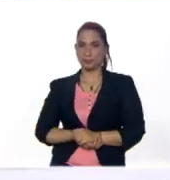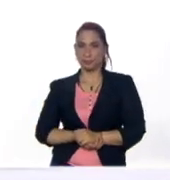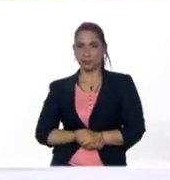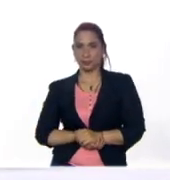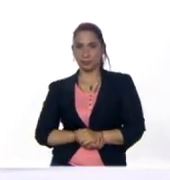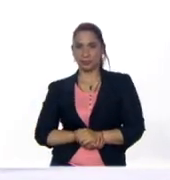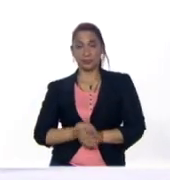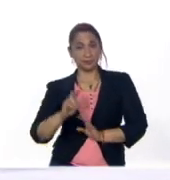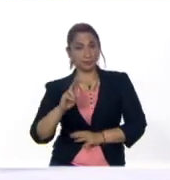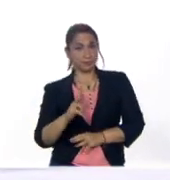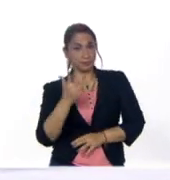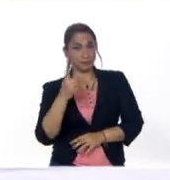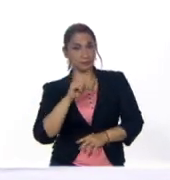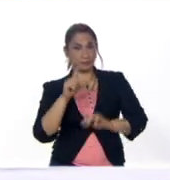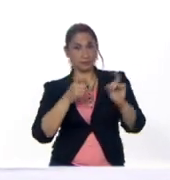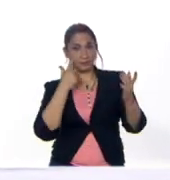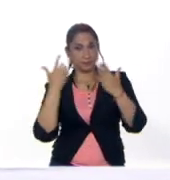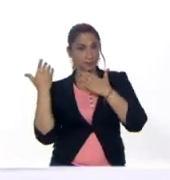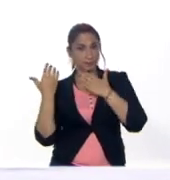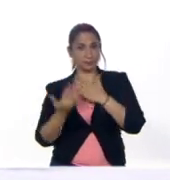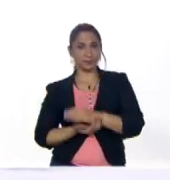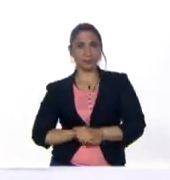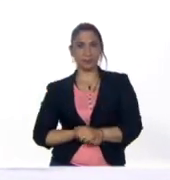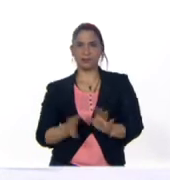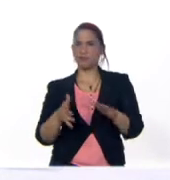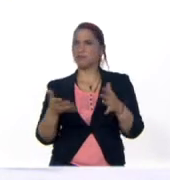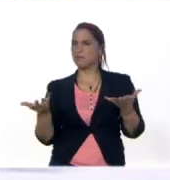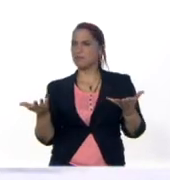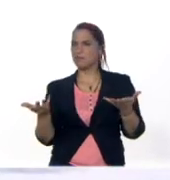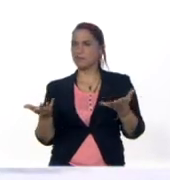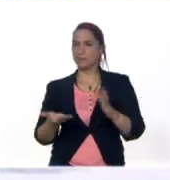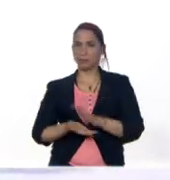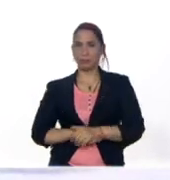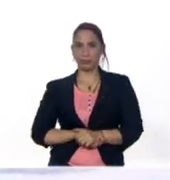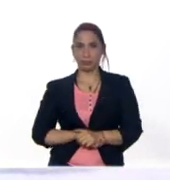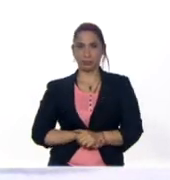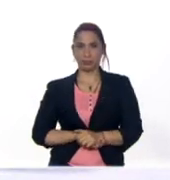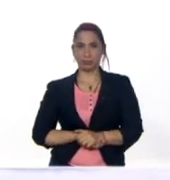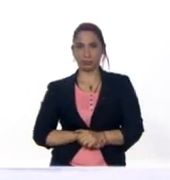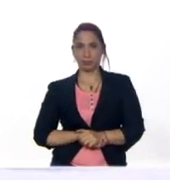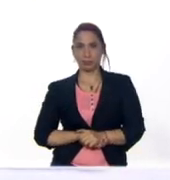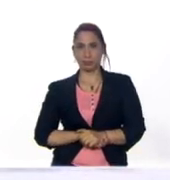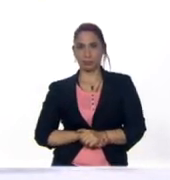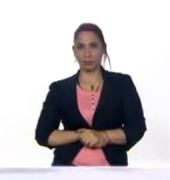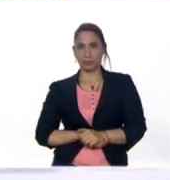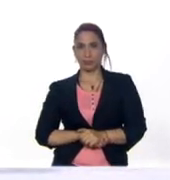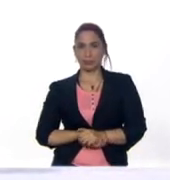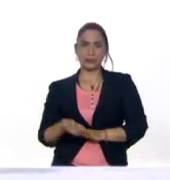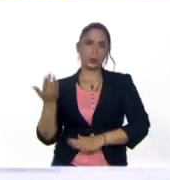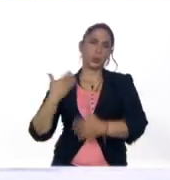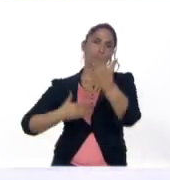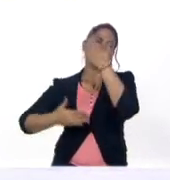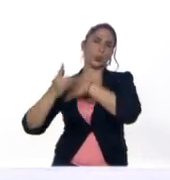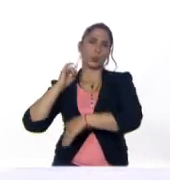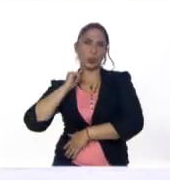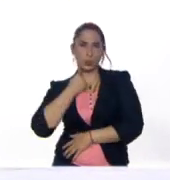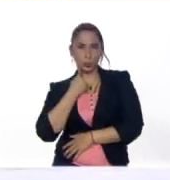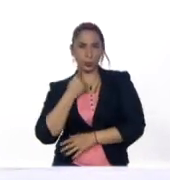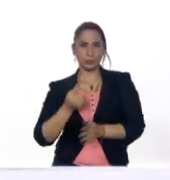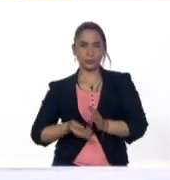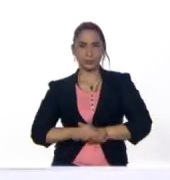tercera pregunta ¿cuándo? ¿cuándo? hace mucho tiempo